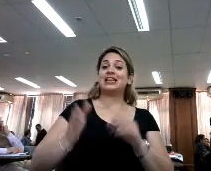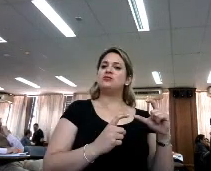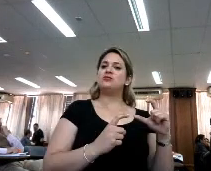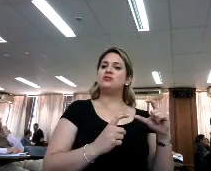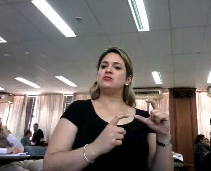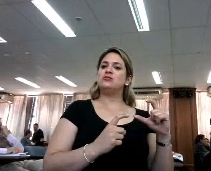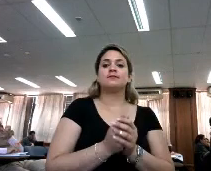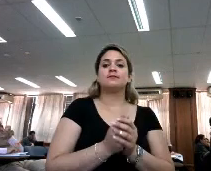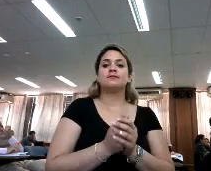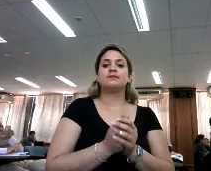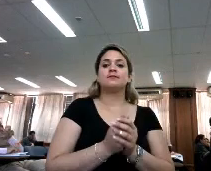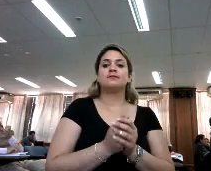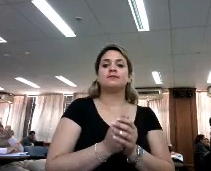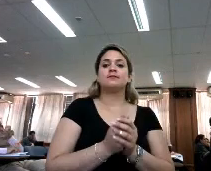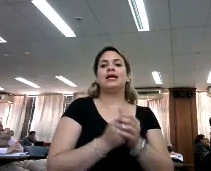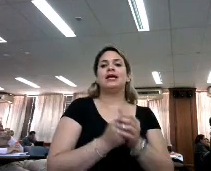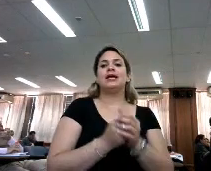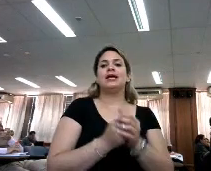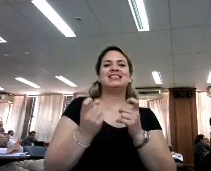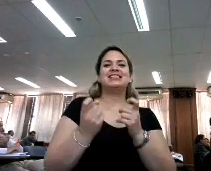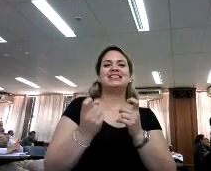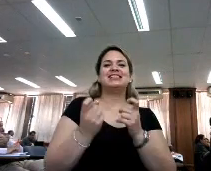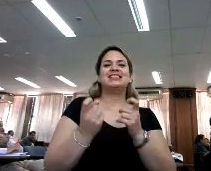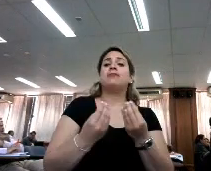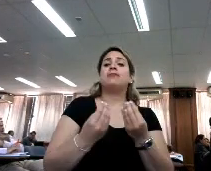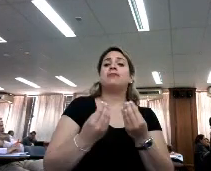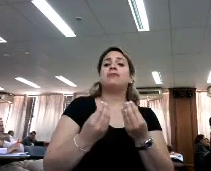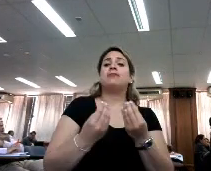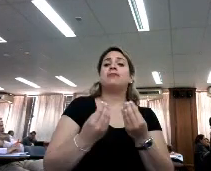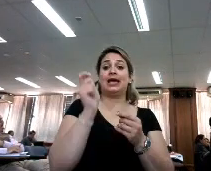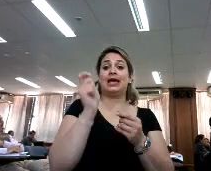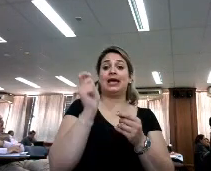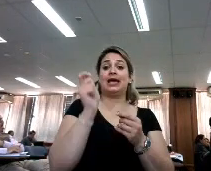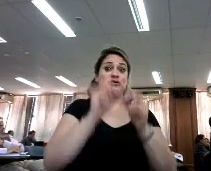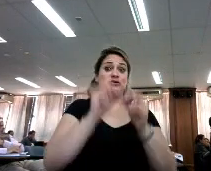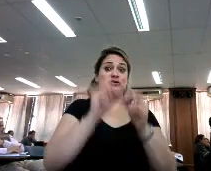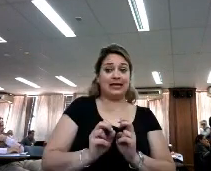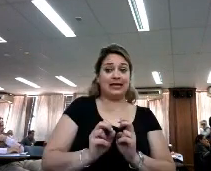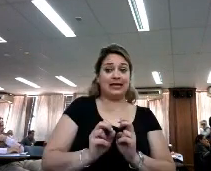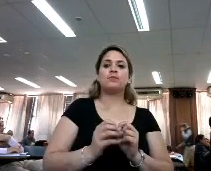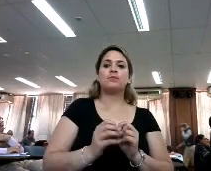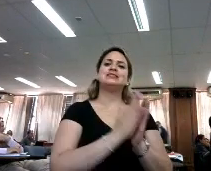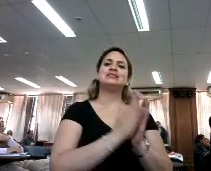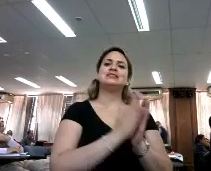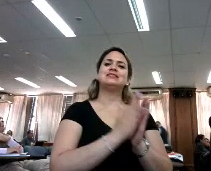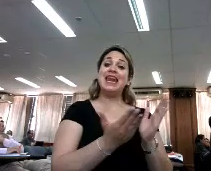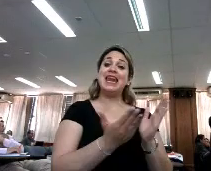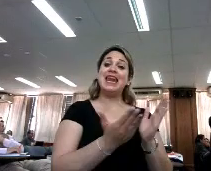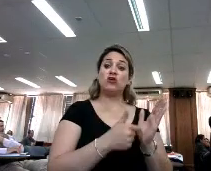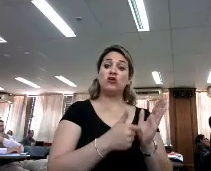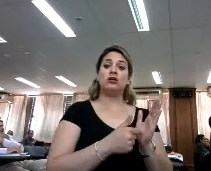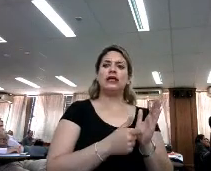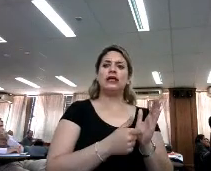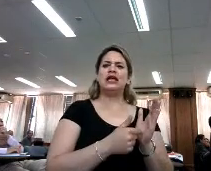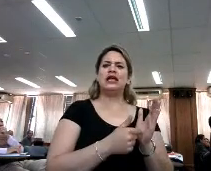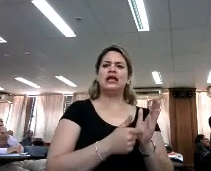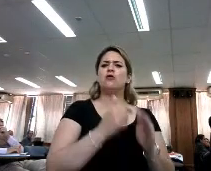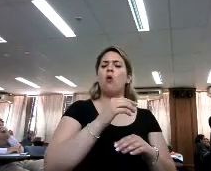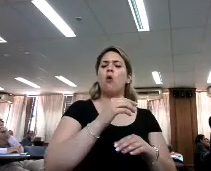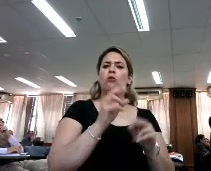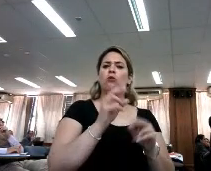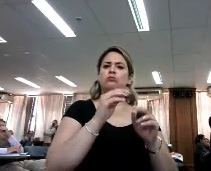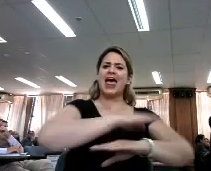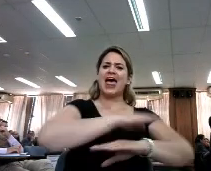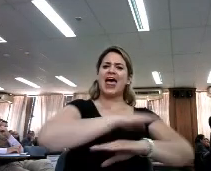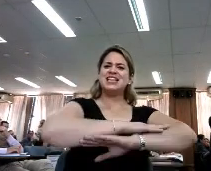de la necesidad de los investigadores porque a veces el libro cuando es una disciplina muy específica y hay un